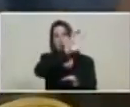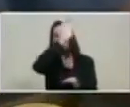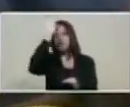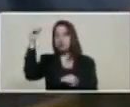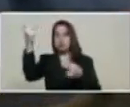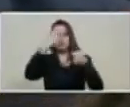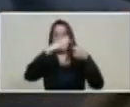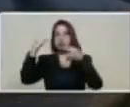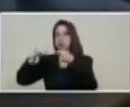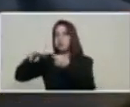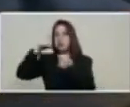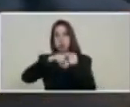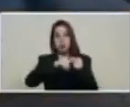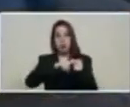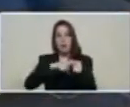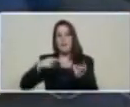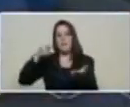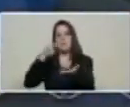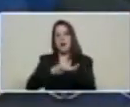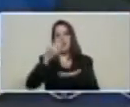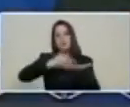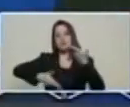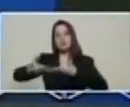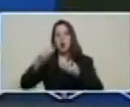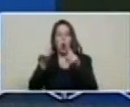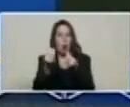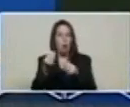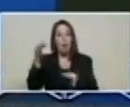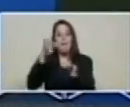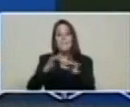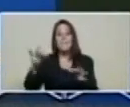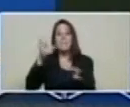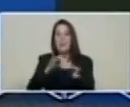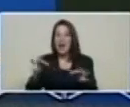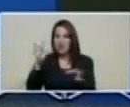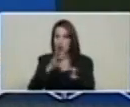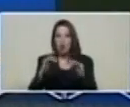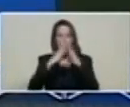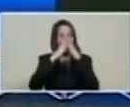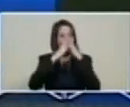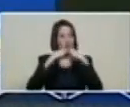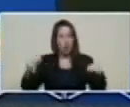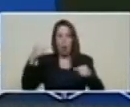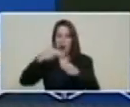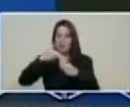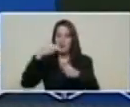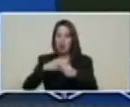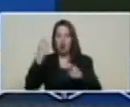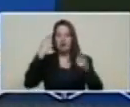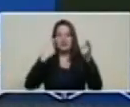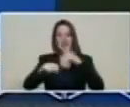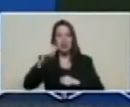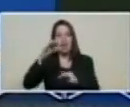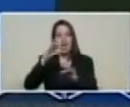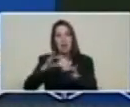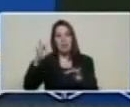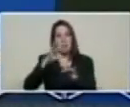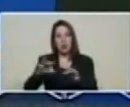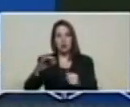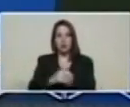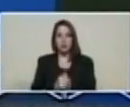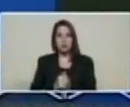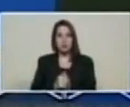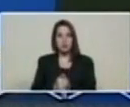aquí allá y más allá todo el petróleo venezolano debe llegar muy